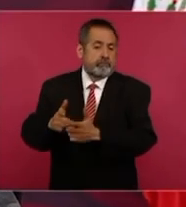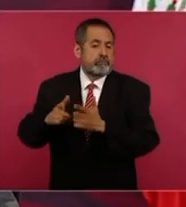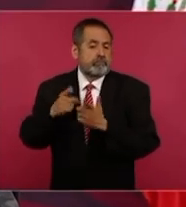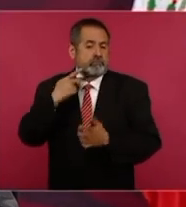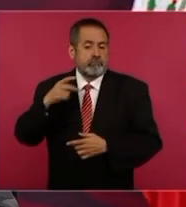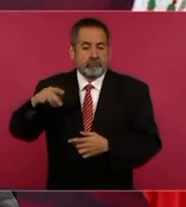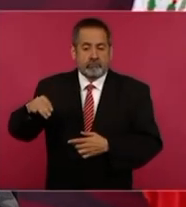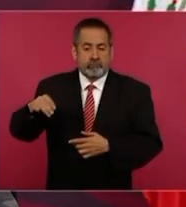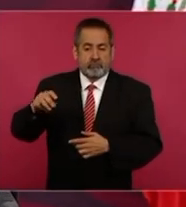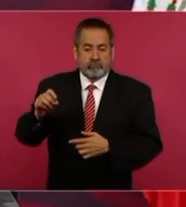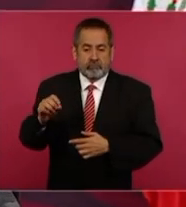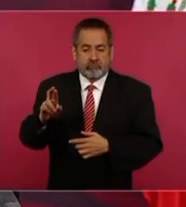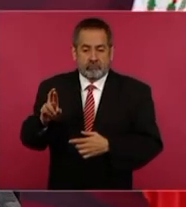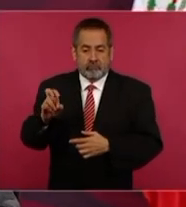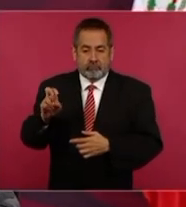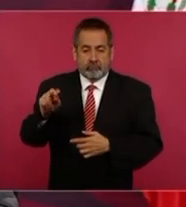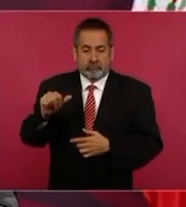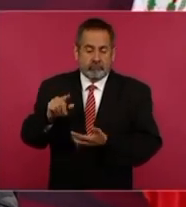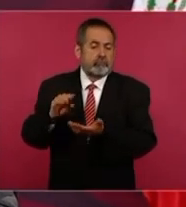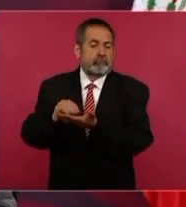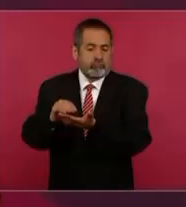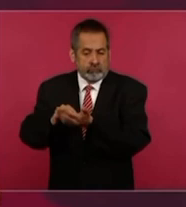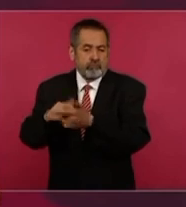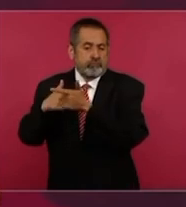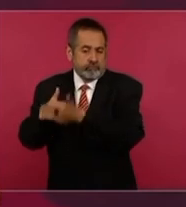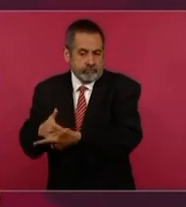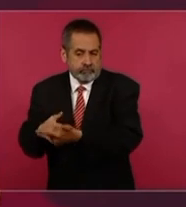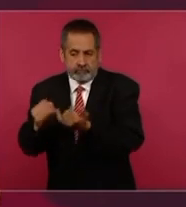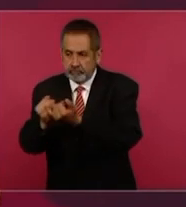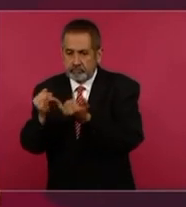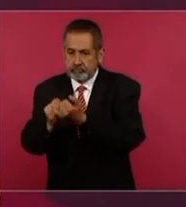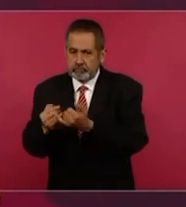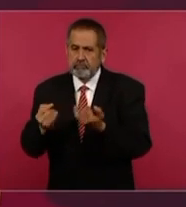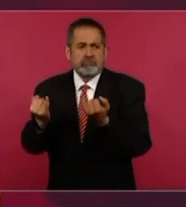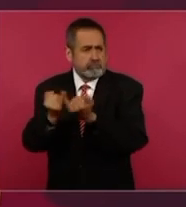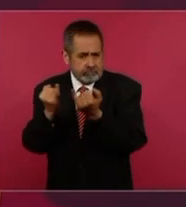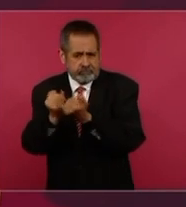seguir haciendo y lo deberían de hacer todos los partidos